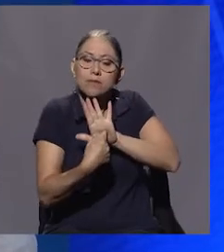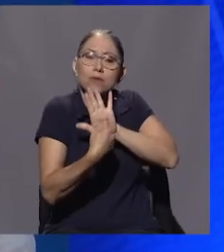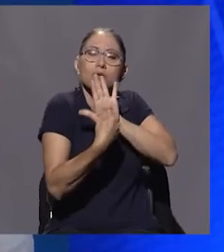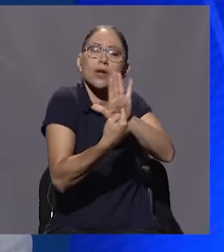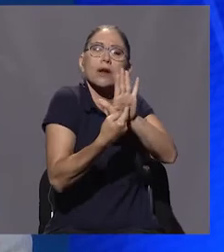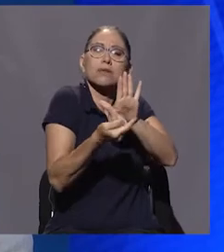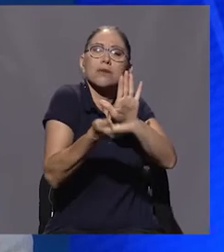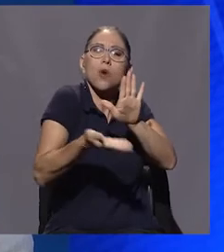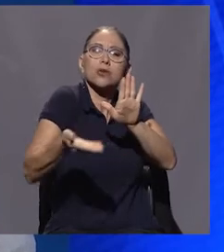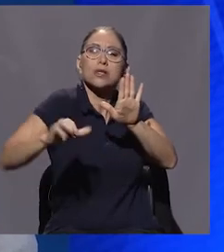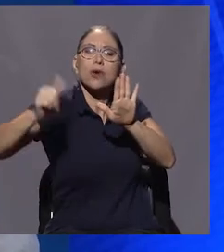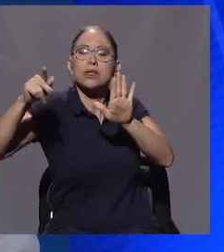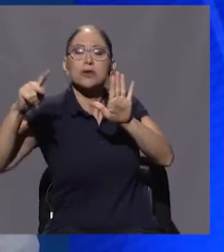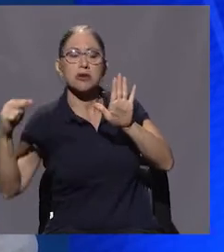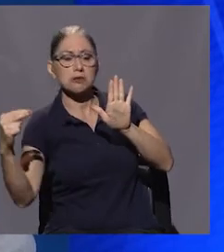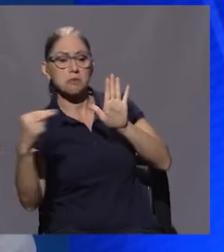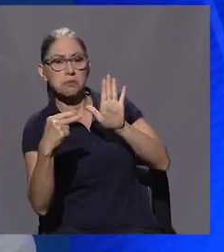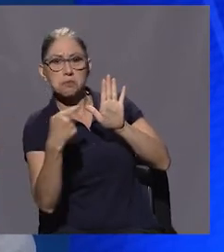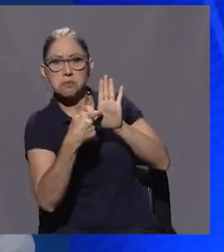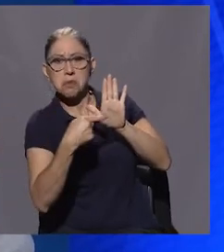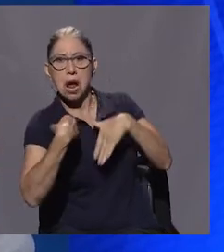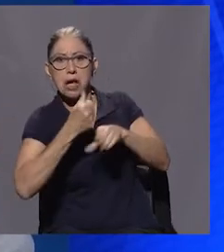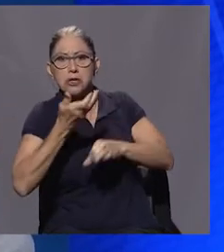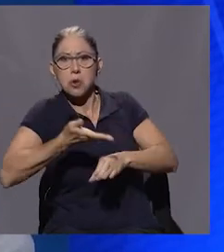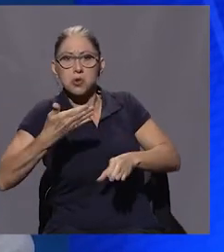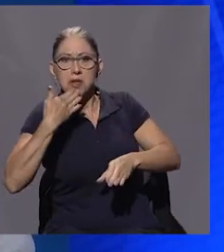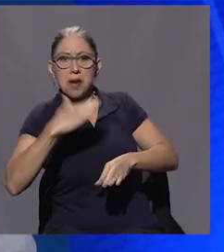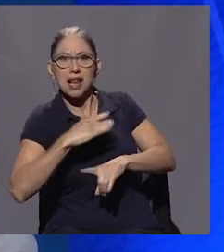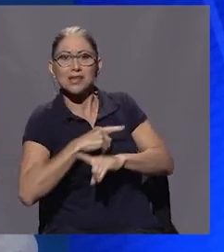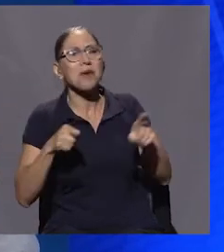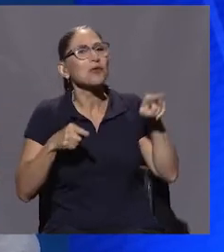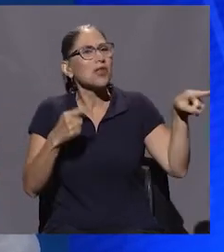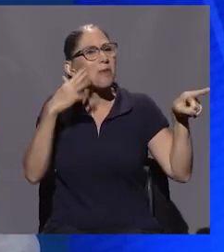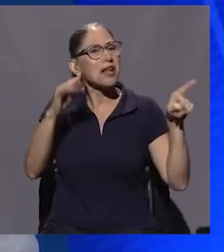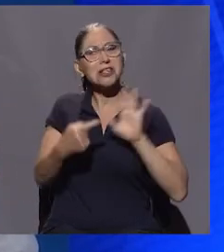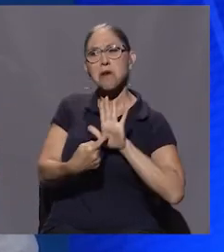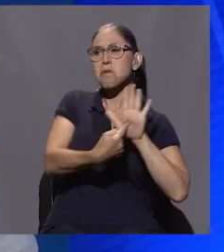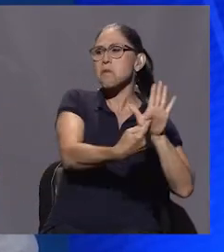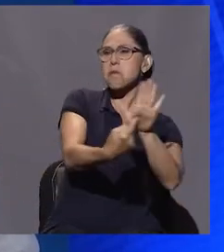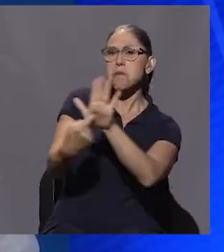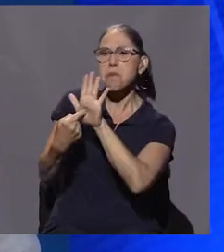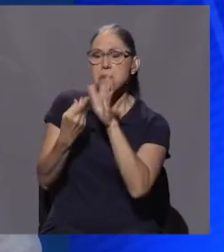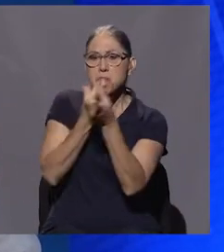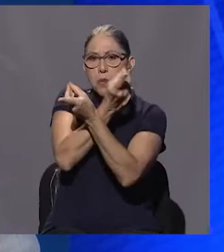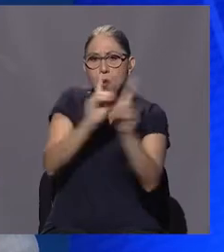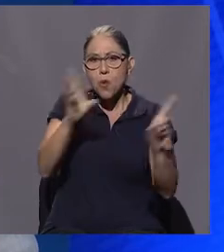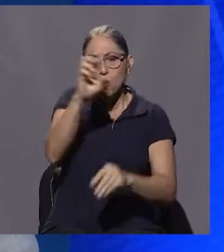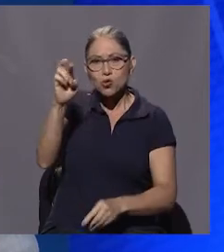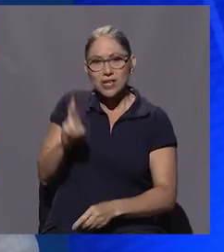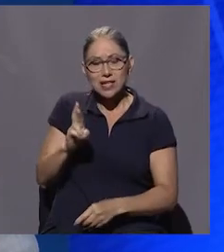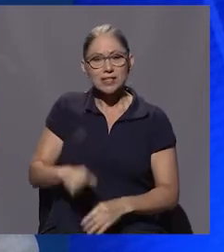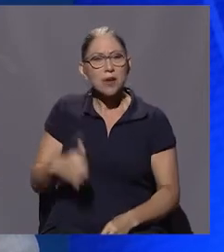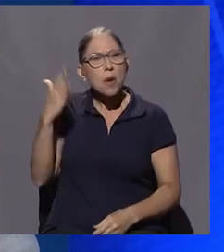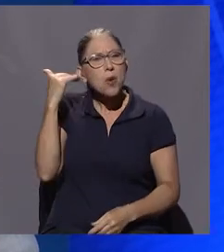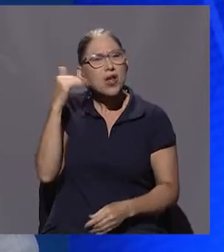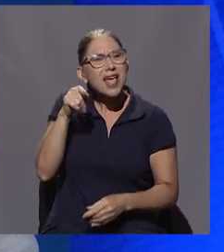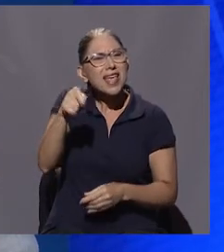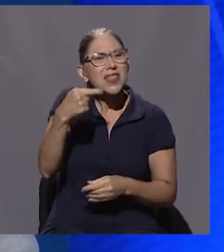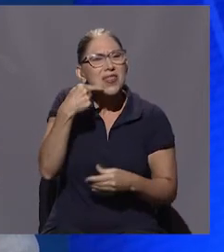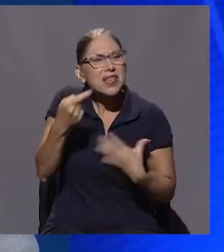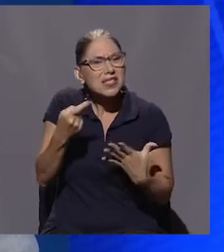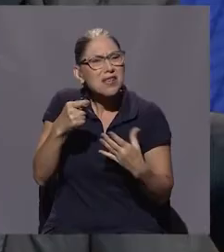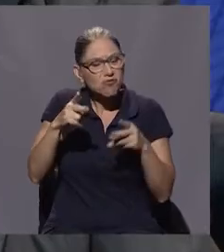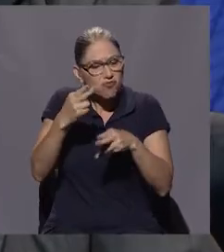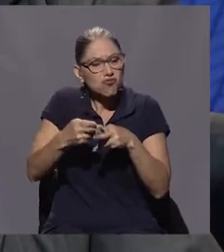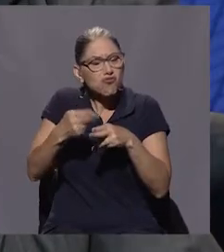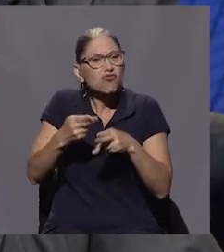otros por las cosas malas que hacen. Y usted parece que le levanta los chingos a la democracia costarricense. ¿Por qué la patria en el